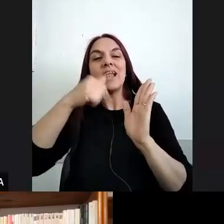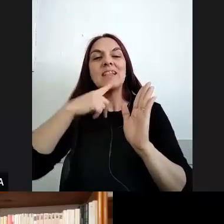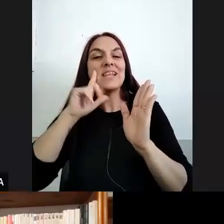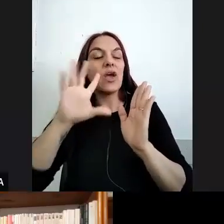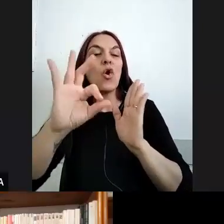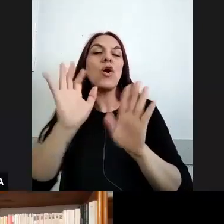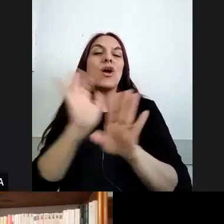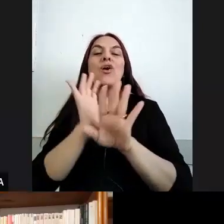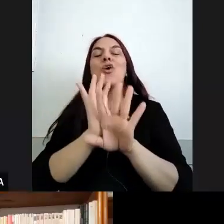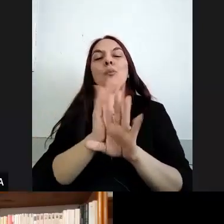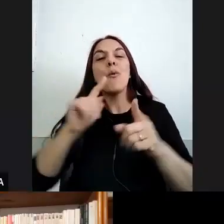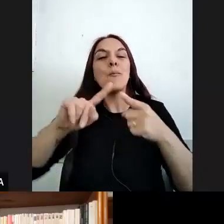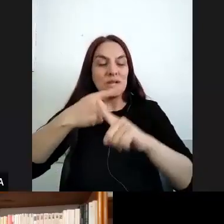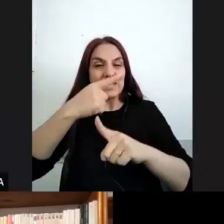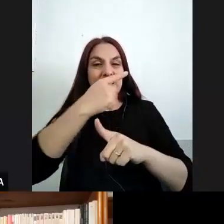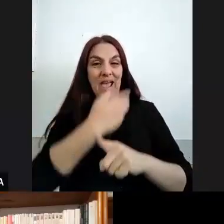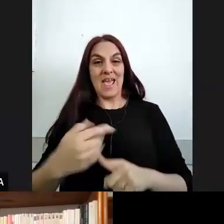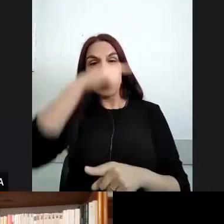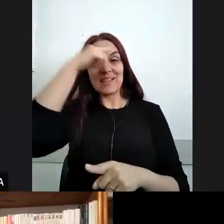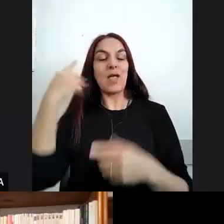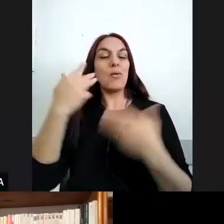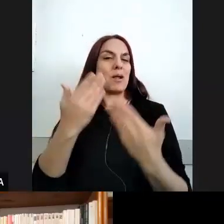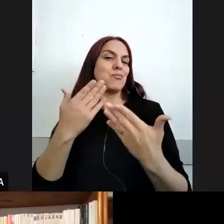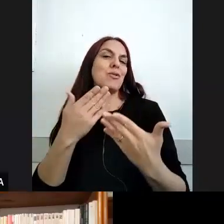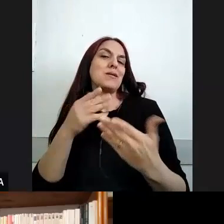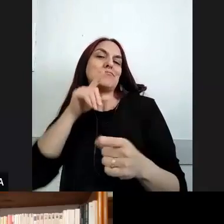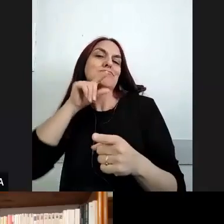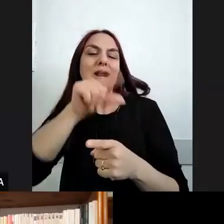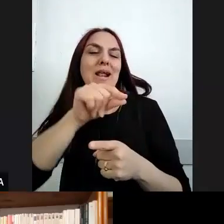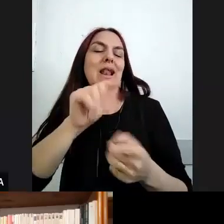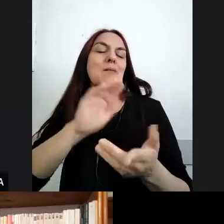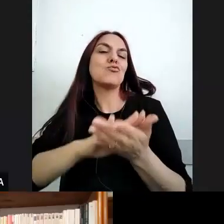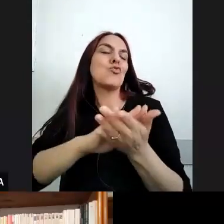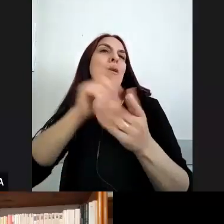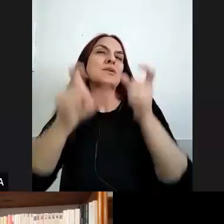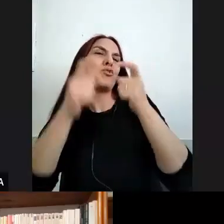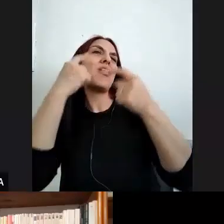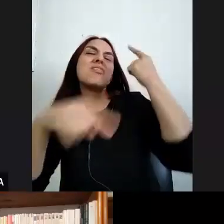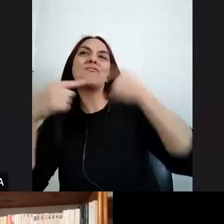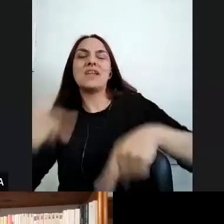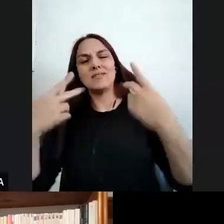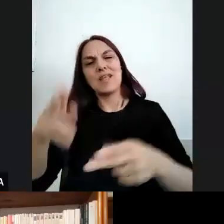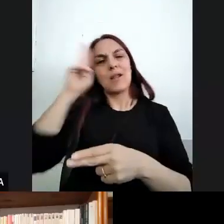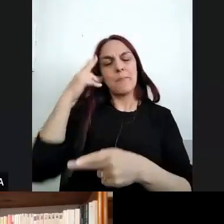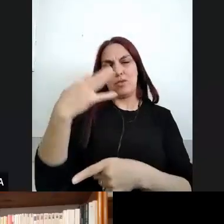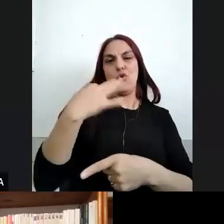en una política de Estado para contener reclamos de respeto a la diferencia pero digamos en estas